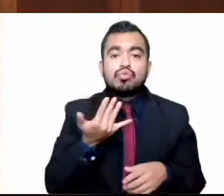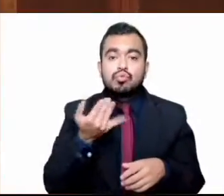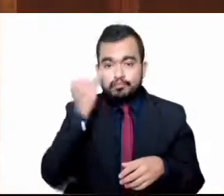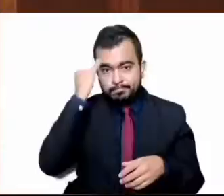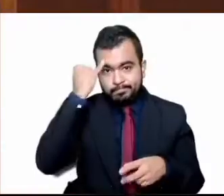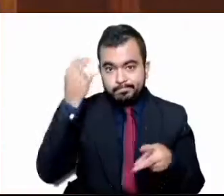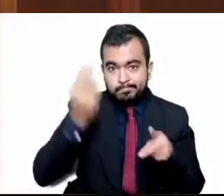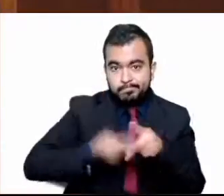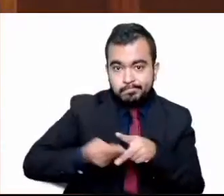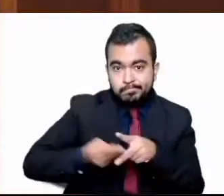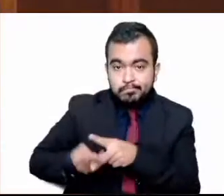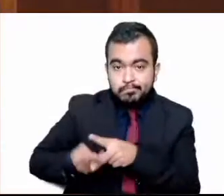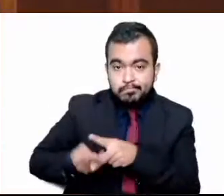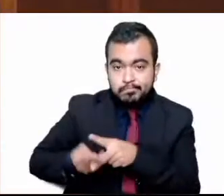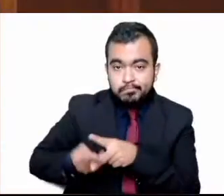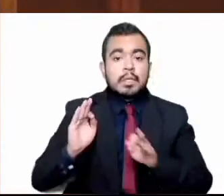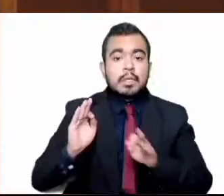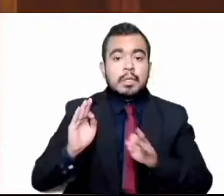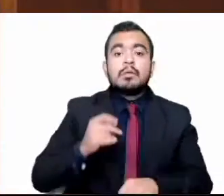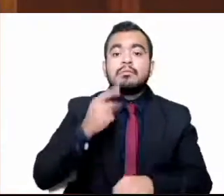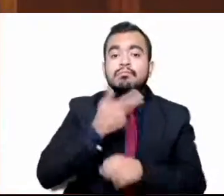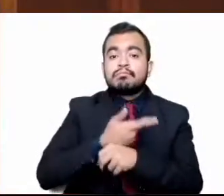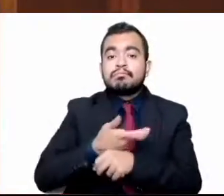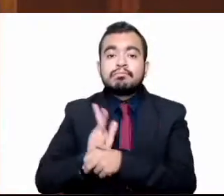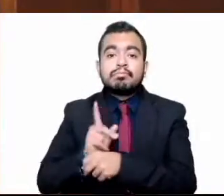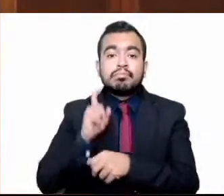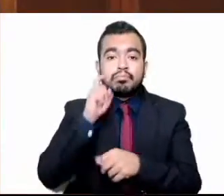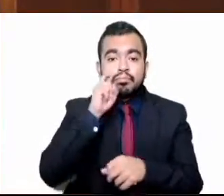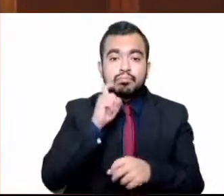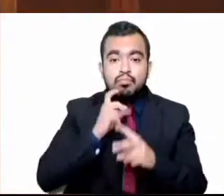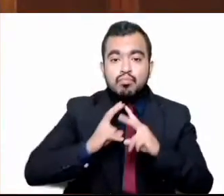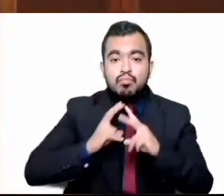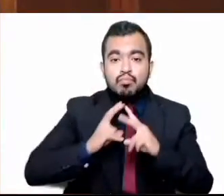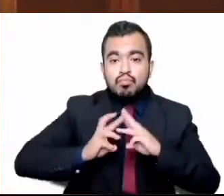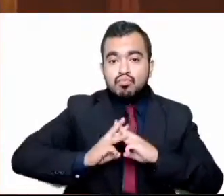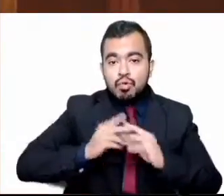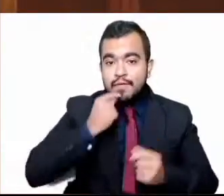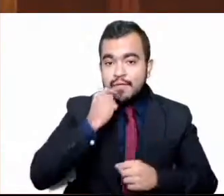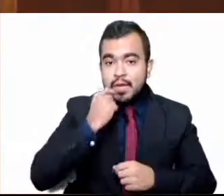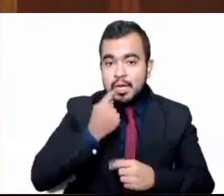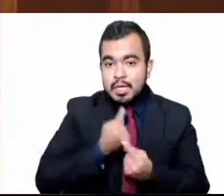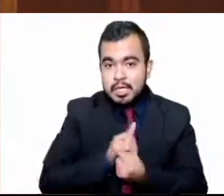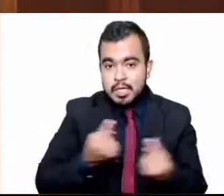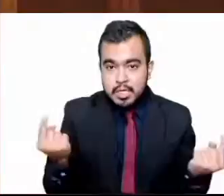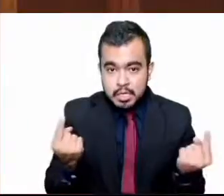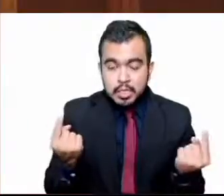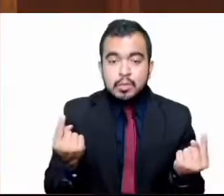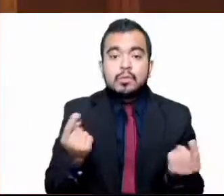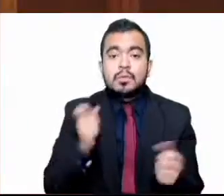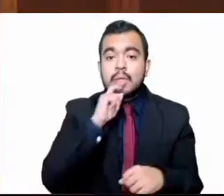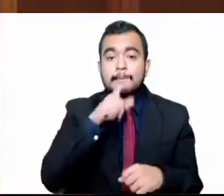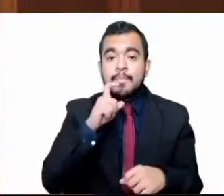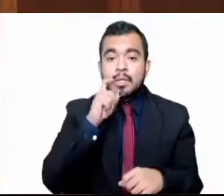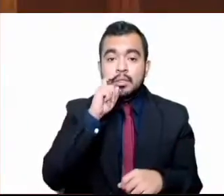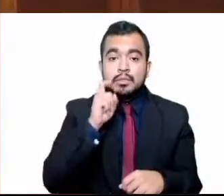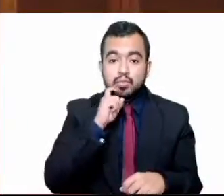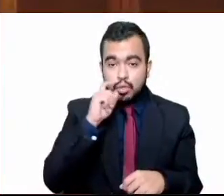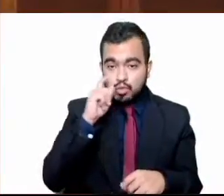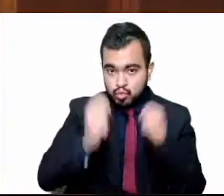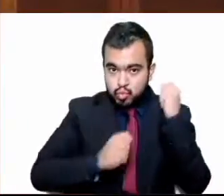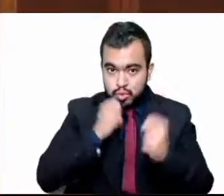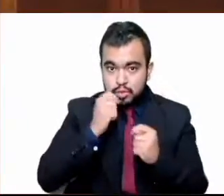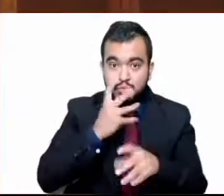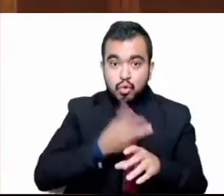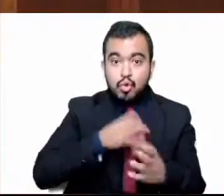pornografía de menores, así como el turismo sexual, con una reforma al Código Penal Federal efectuada en el 2007